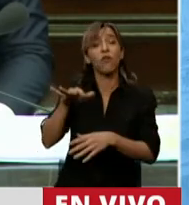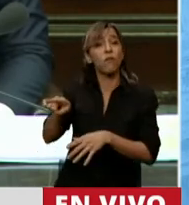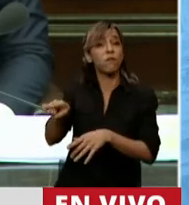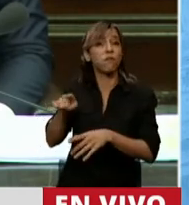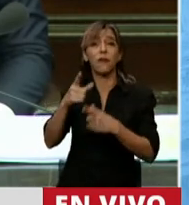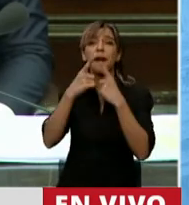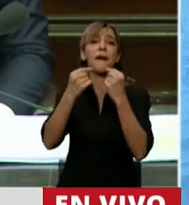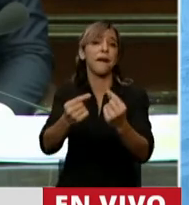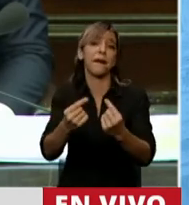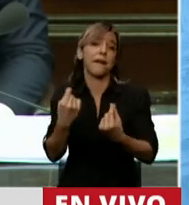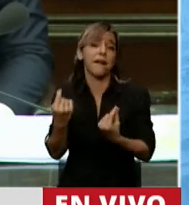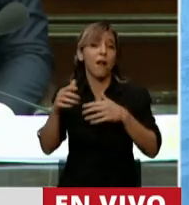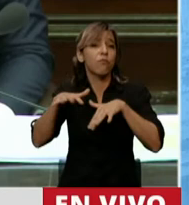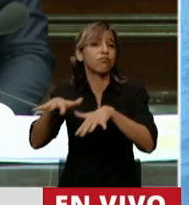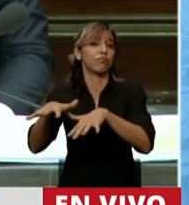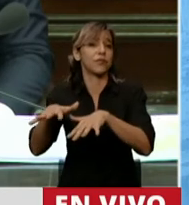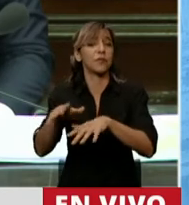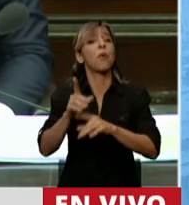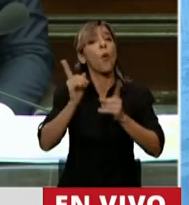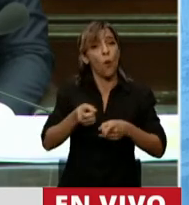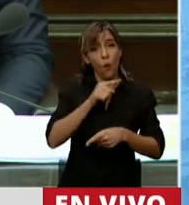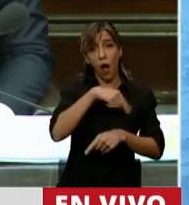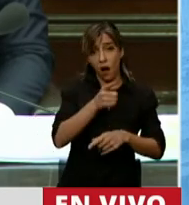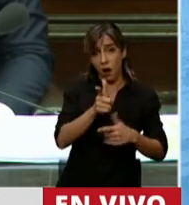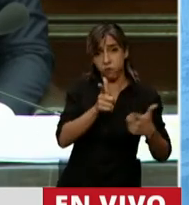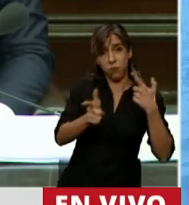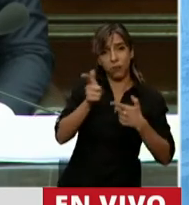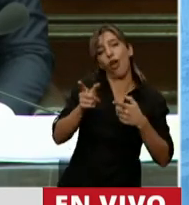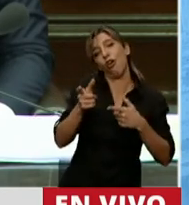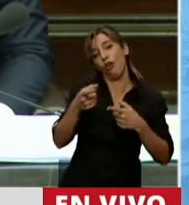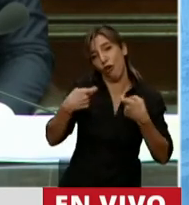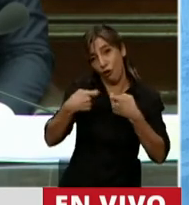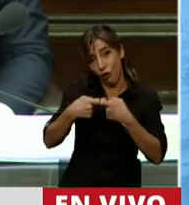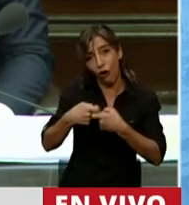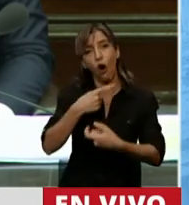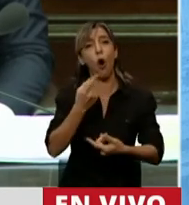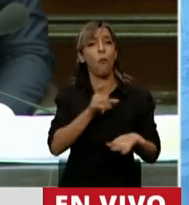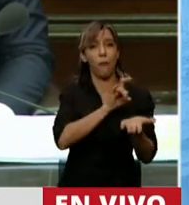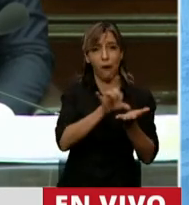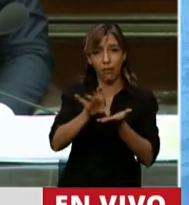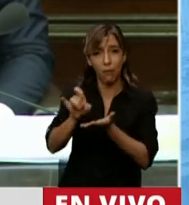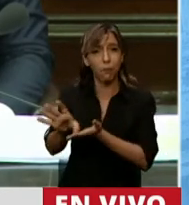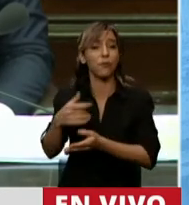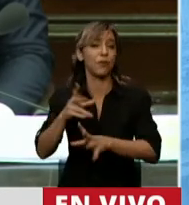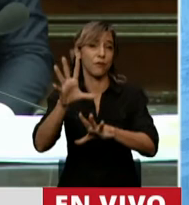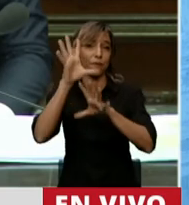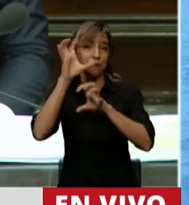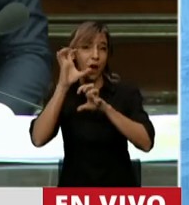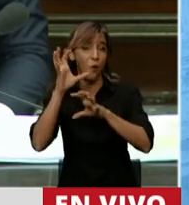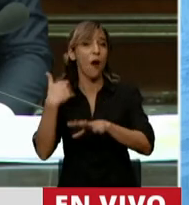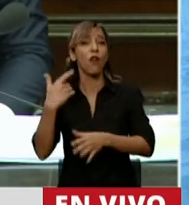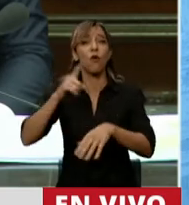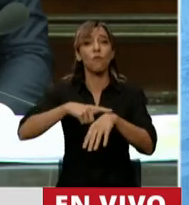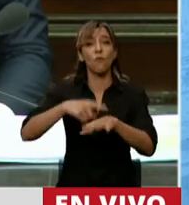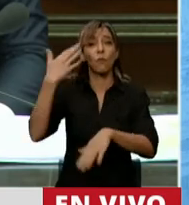Balazos de goma. Despidos. Recuerdo el desalojo de mujeres de la PepsiCo